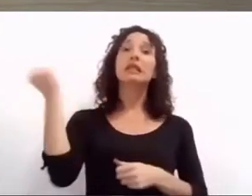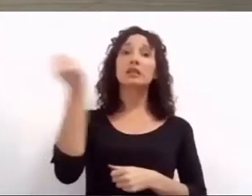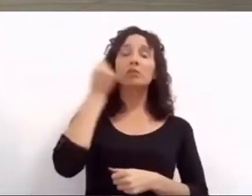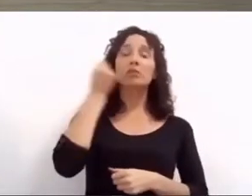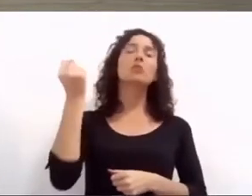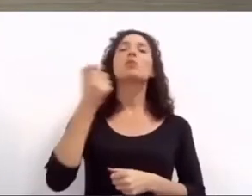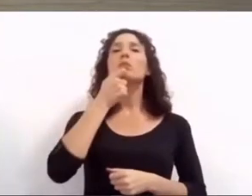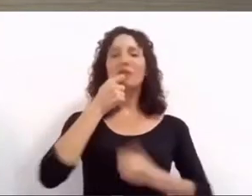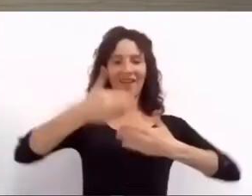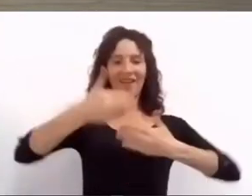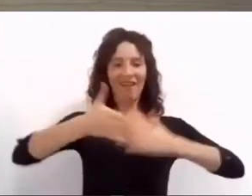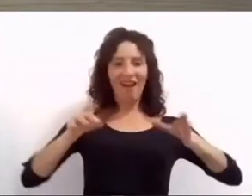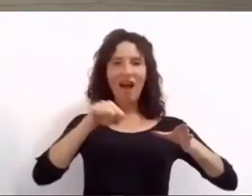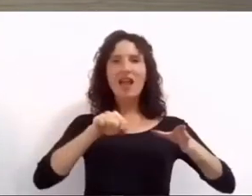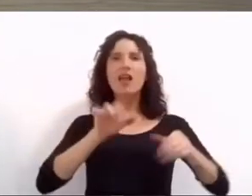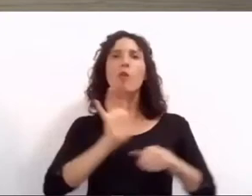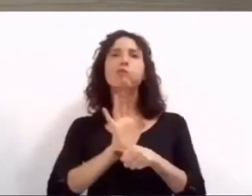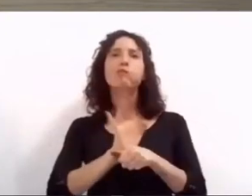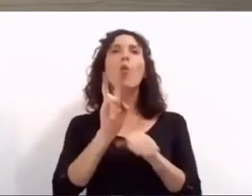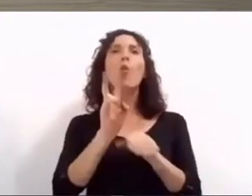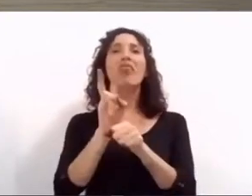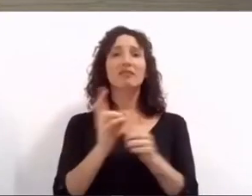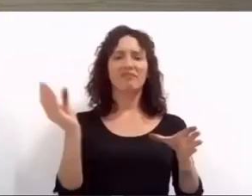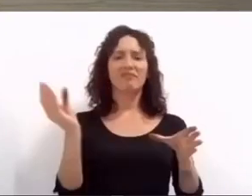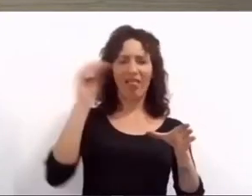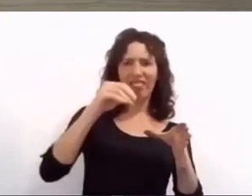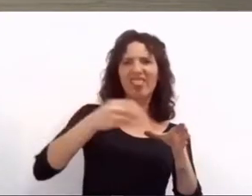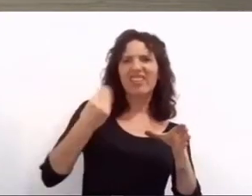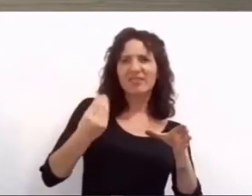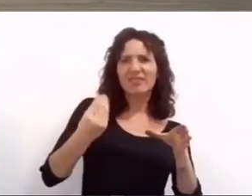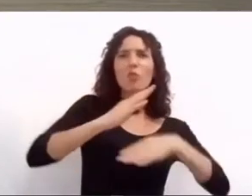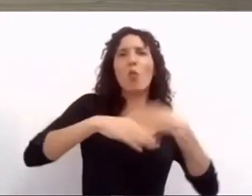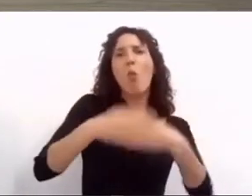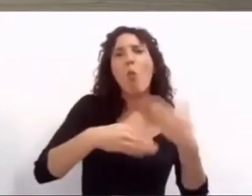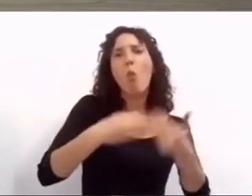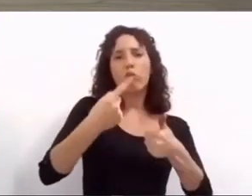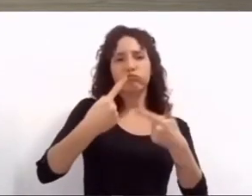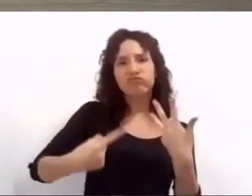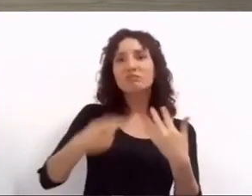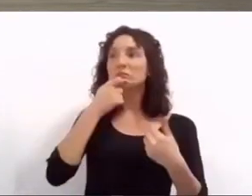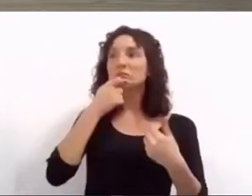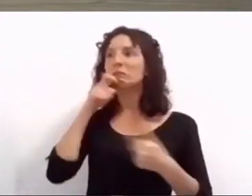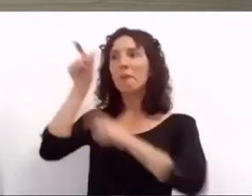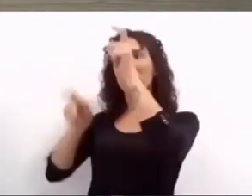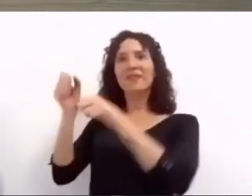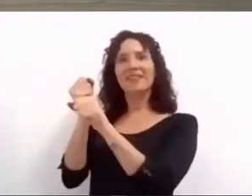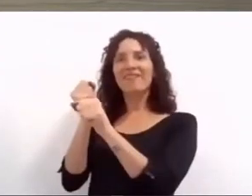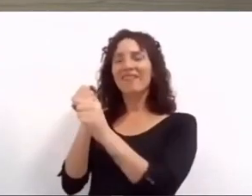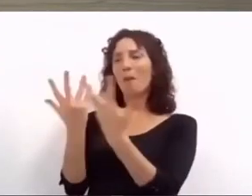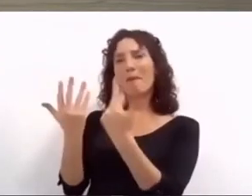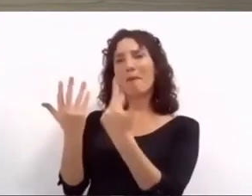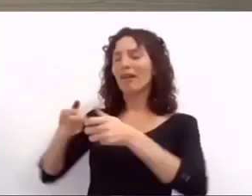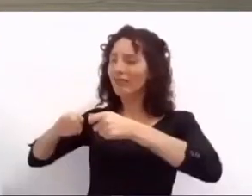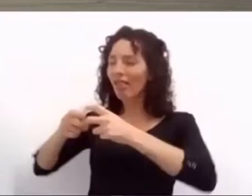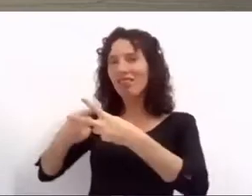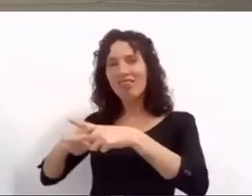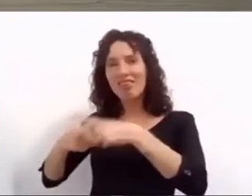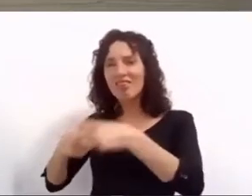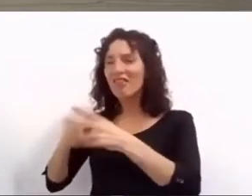cajas cuidar con juegos y material pedagógico hecho por emprendedores sociales para una crianza responsable